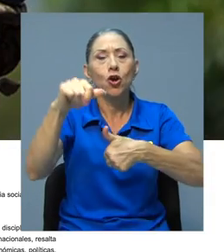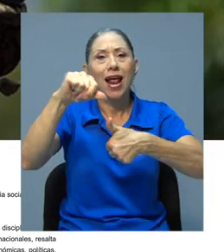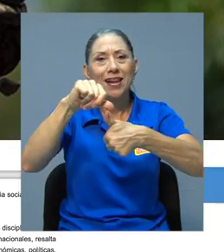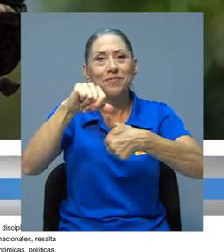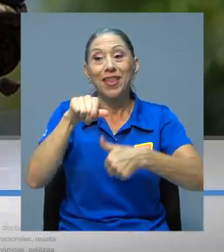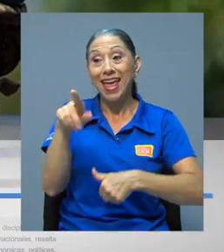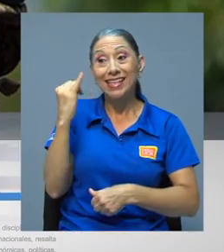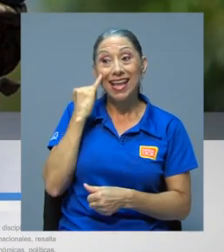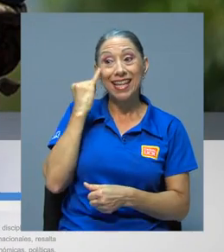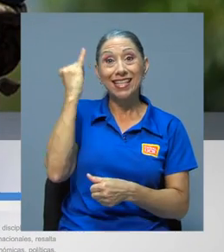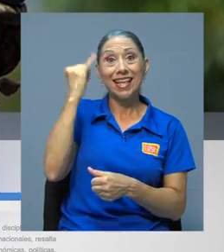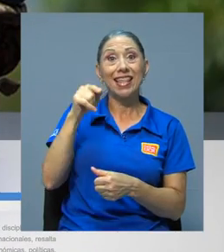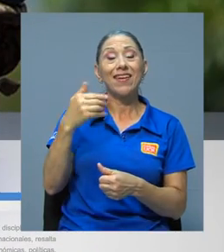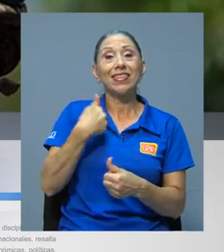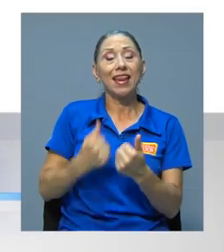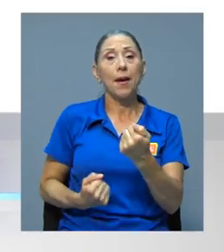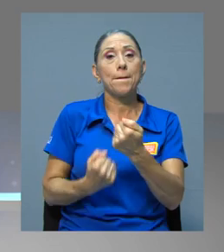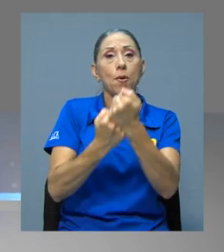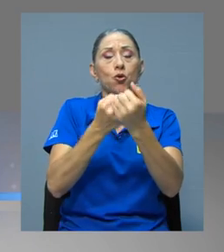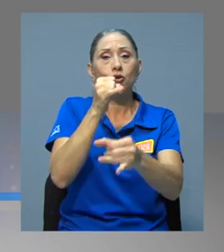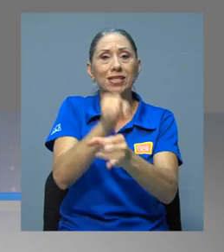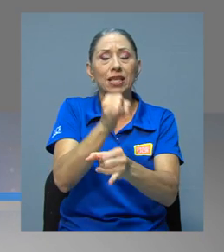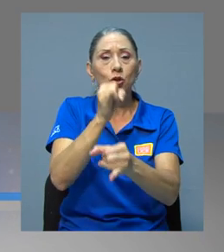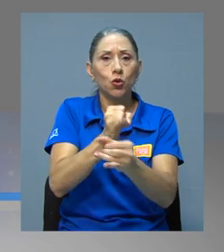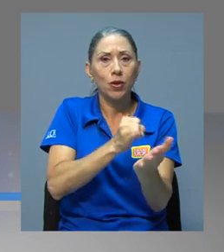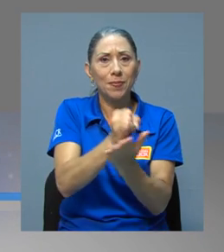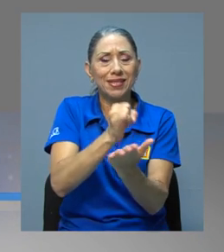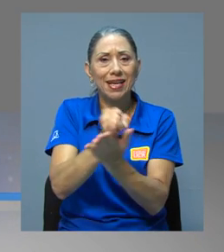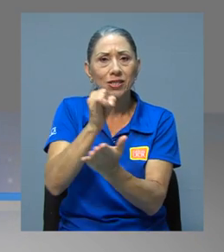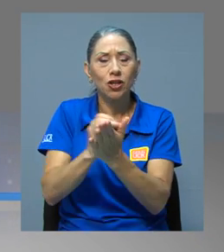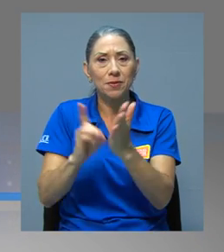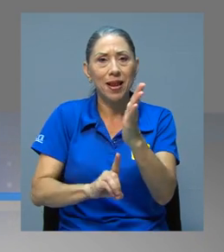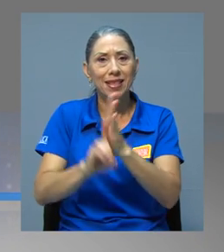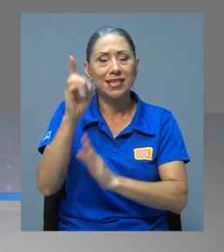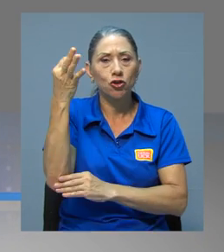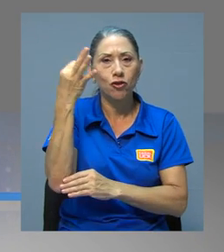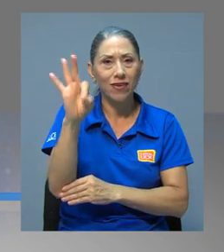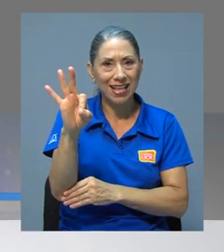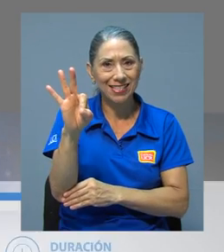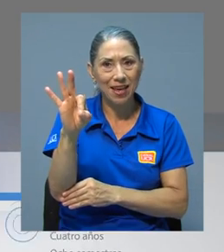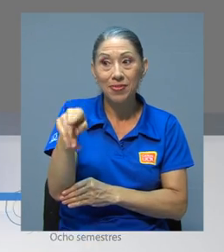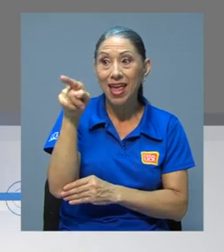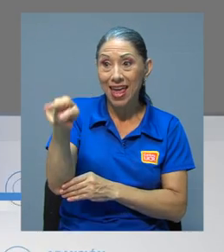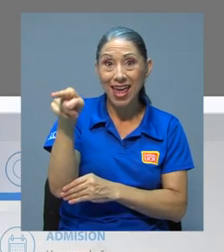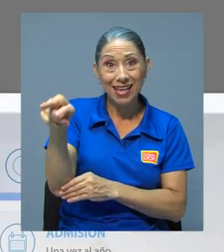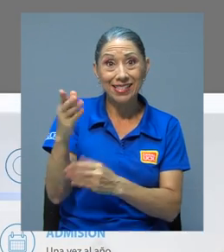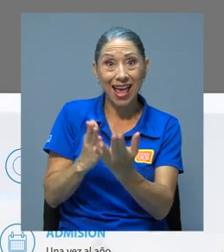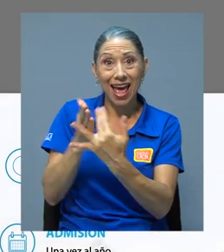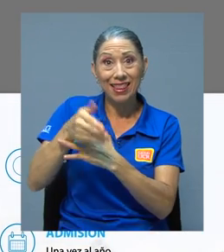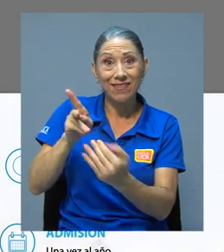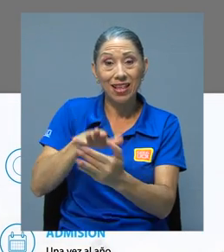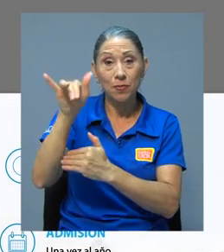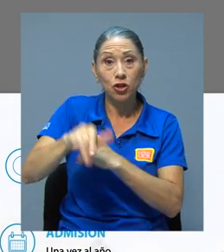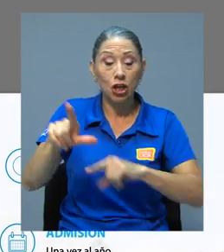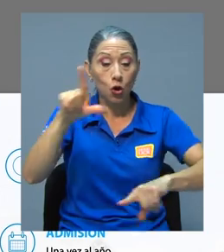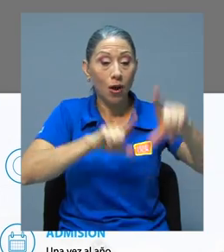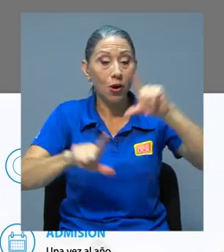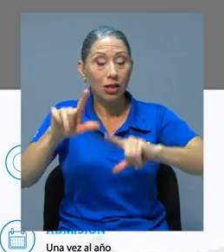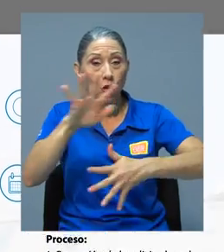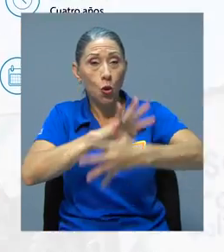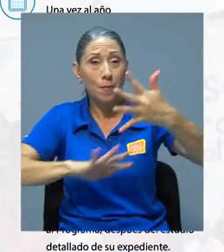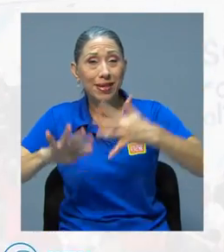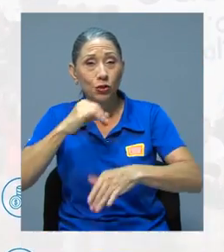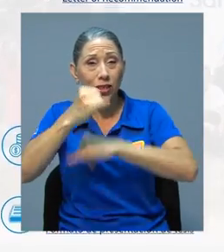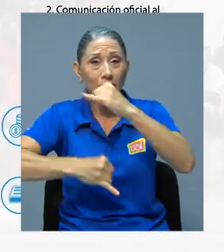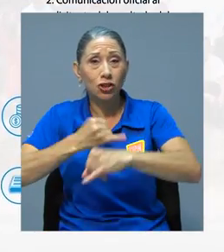La iniciativa cuenta con el apoyo del Instituto de Investigaciones para el Desarrollo de Francia, el cual aporta, mediante el Proyecto Laboratorio